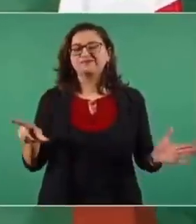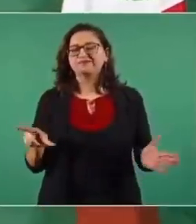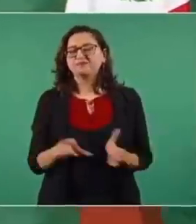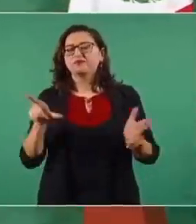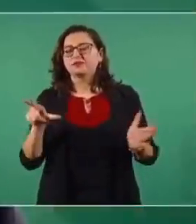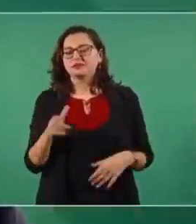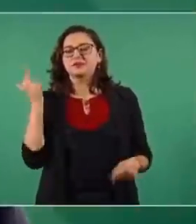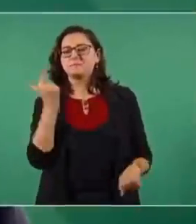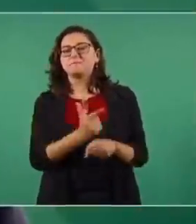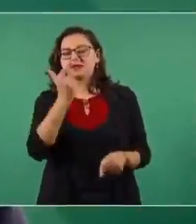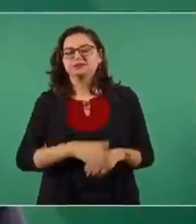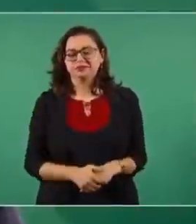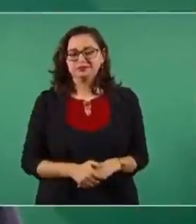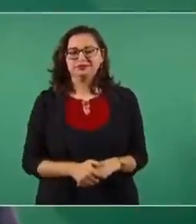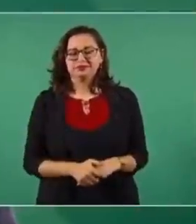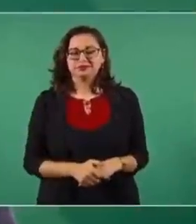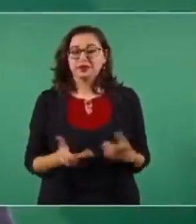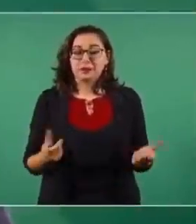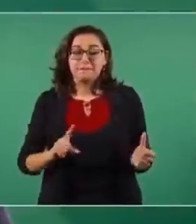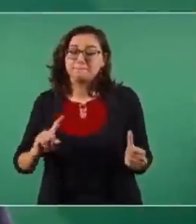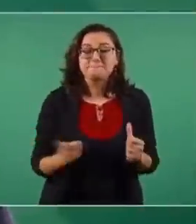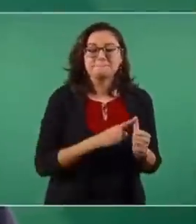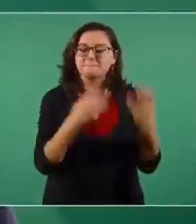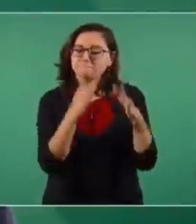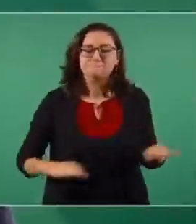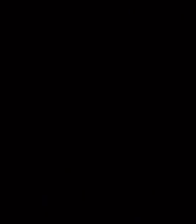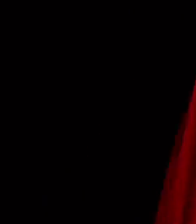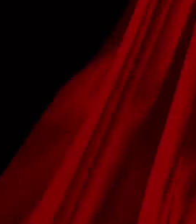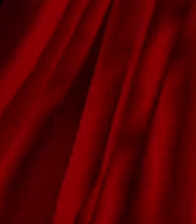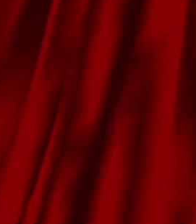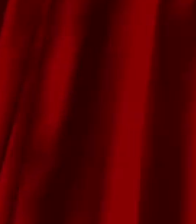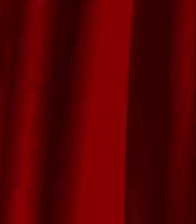es que hay que atender al pueblo.